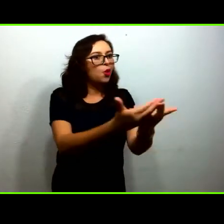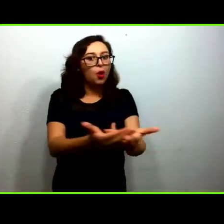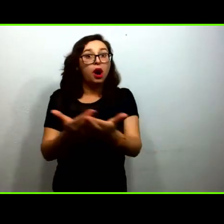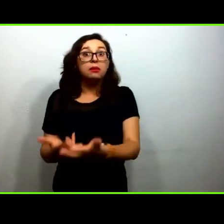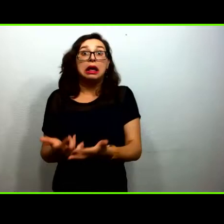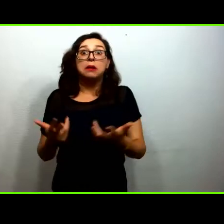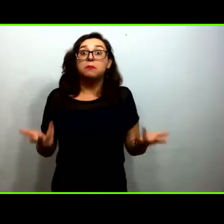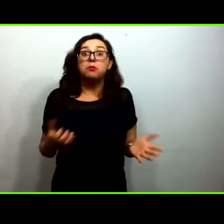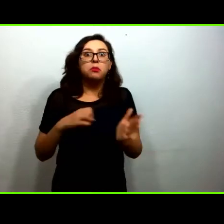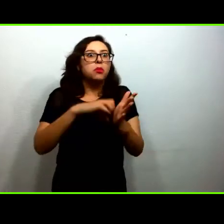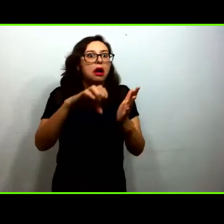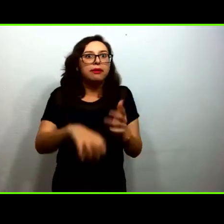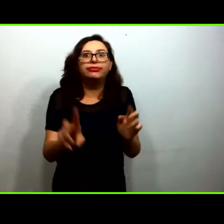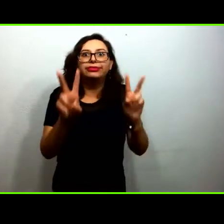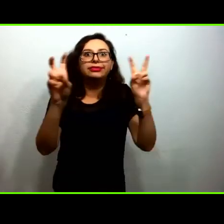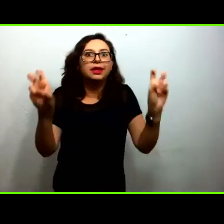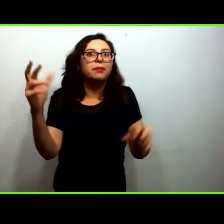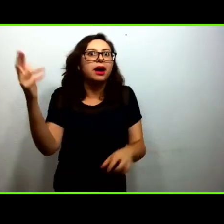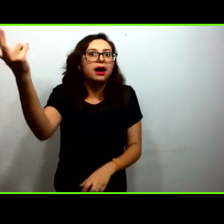con